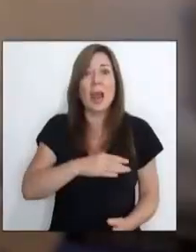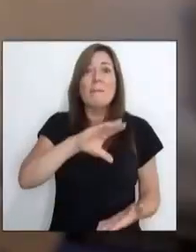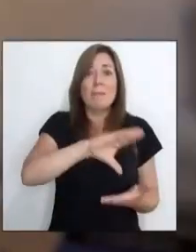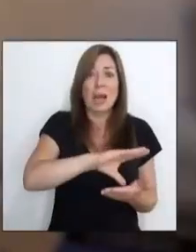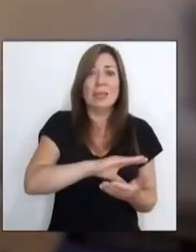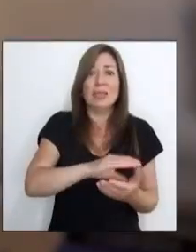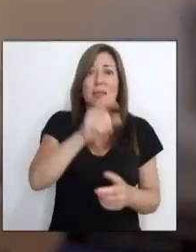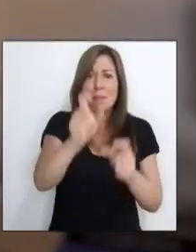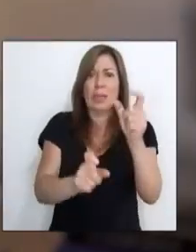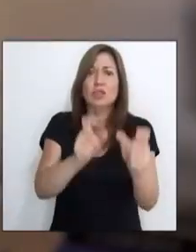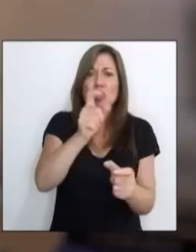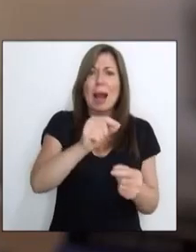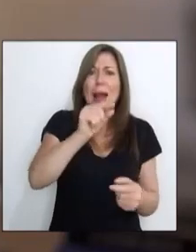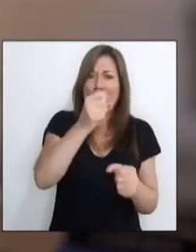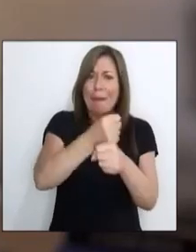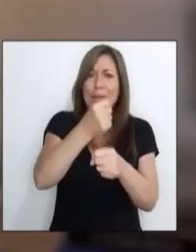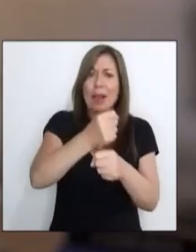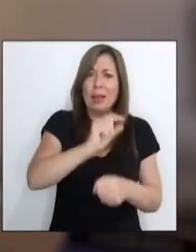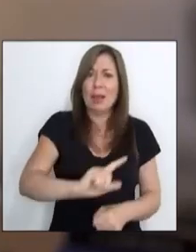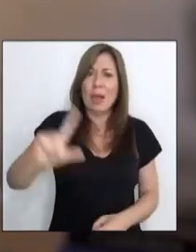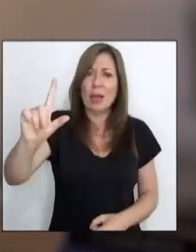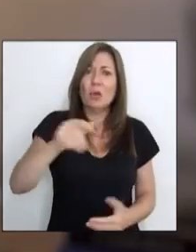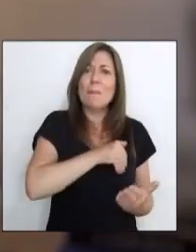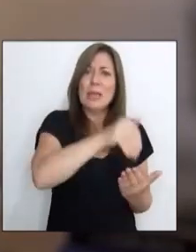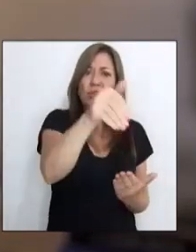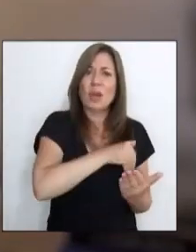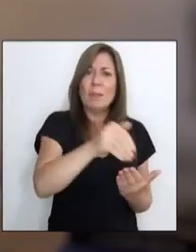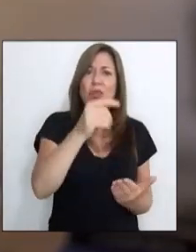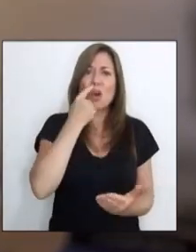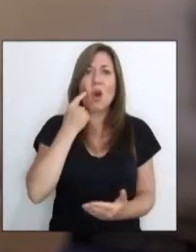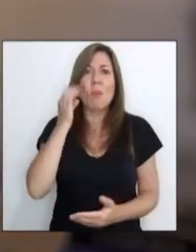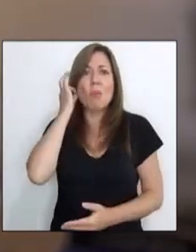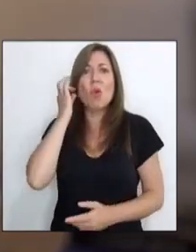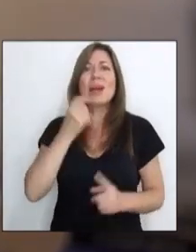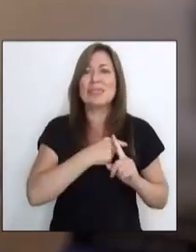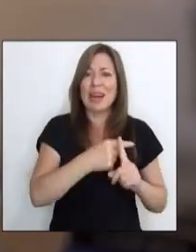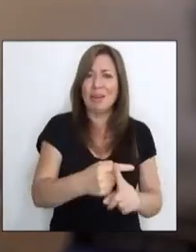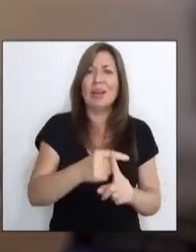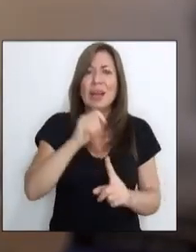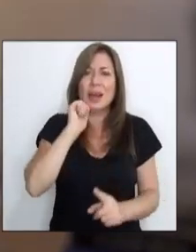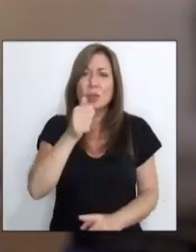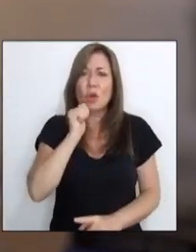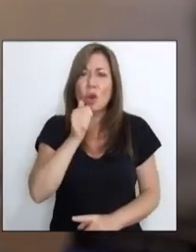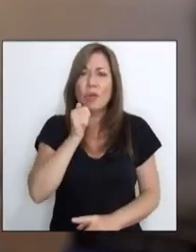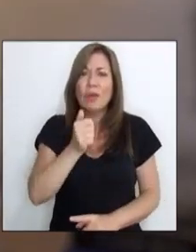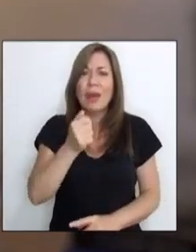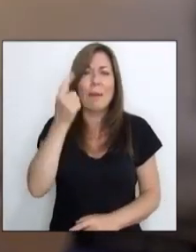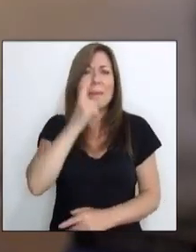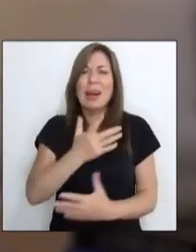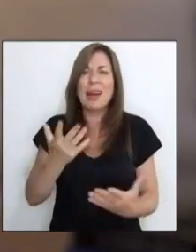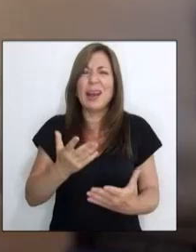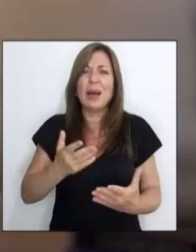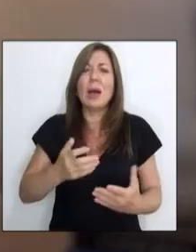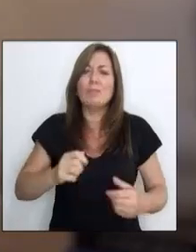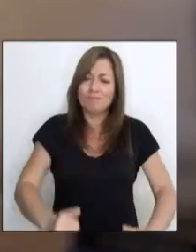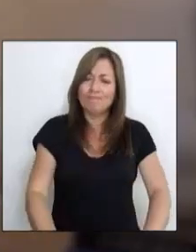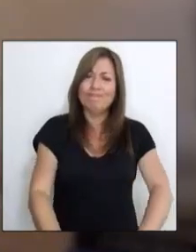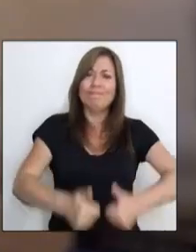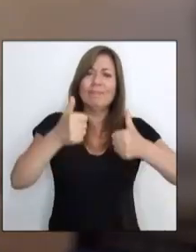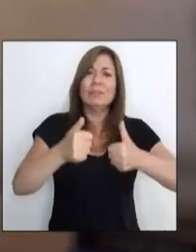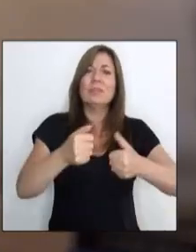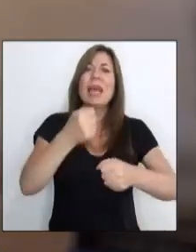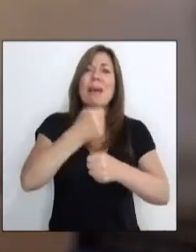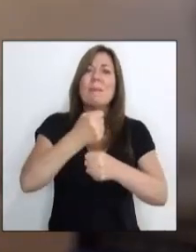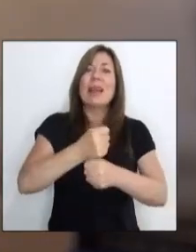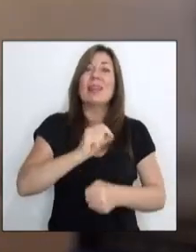Chile es un país de emprendedores. Son millones las mujeres y hombres que se sacrifican todos los días para sacar adelante